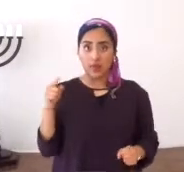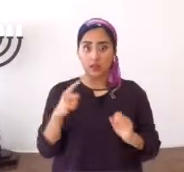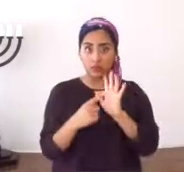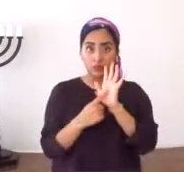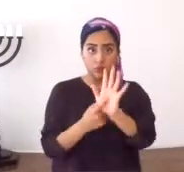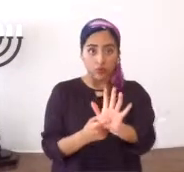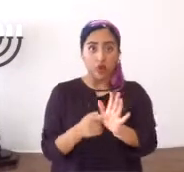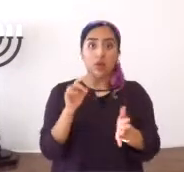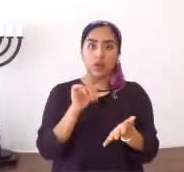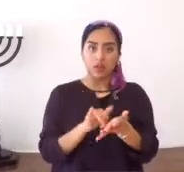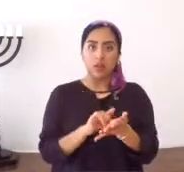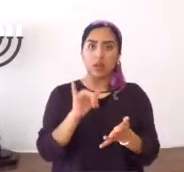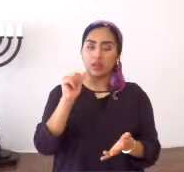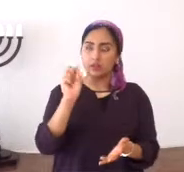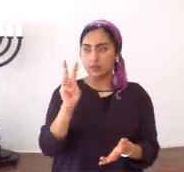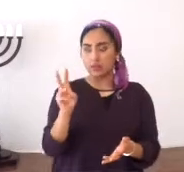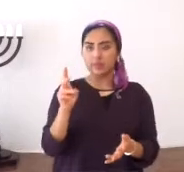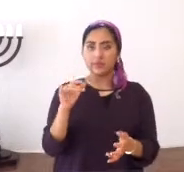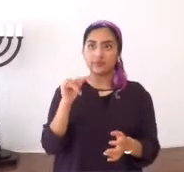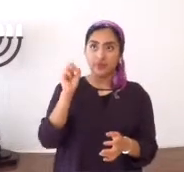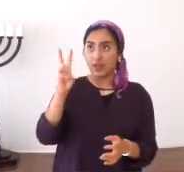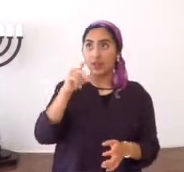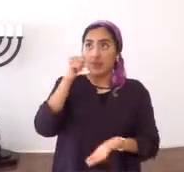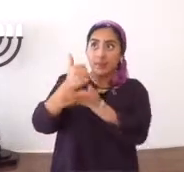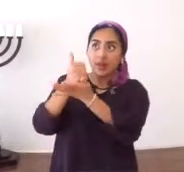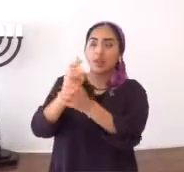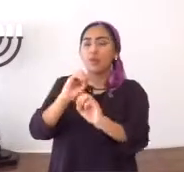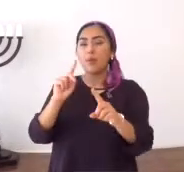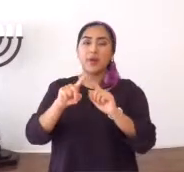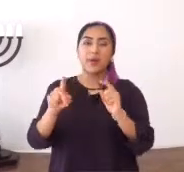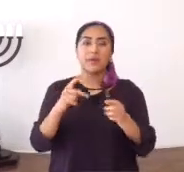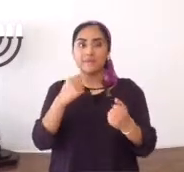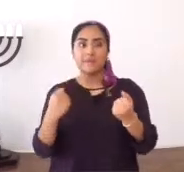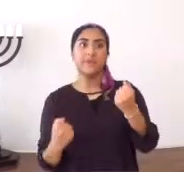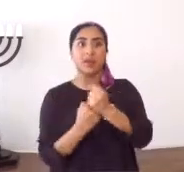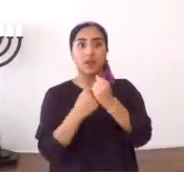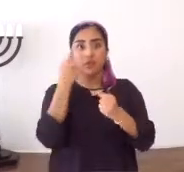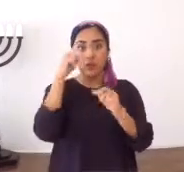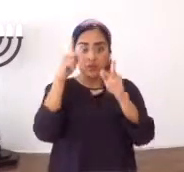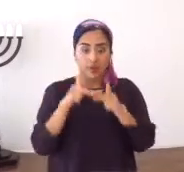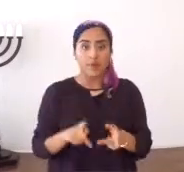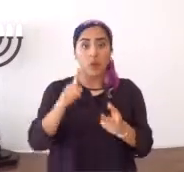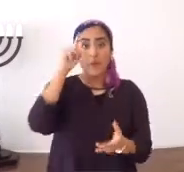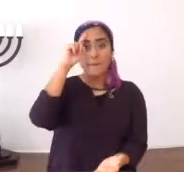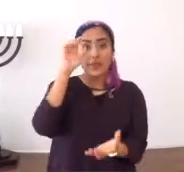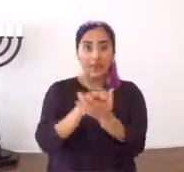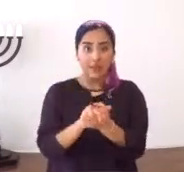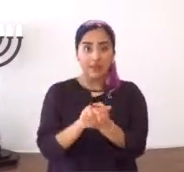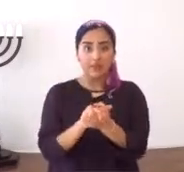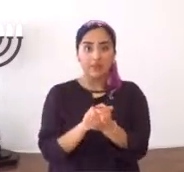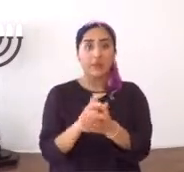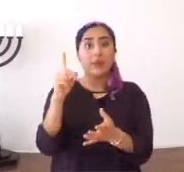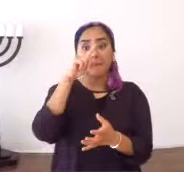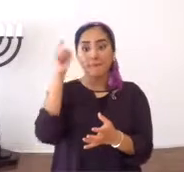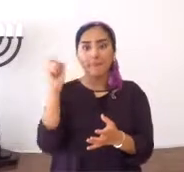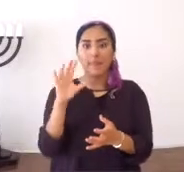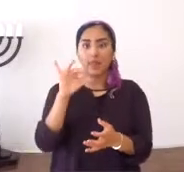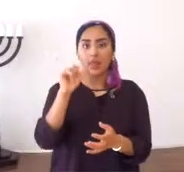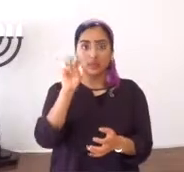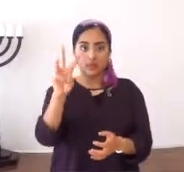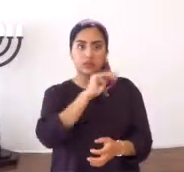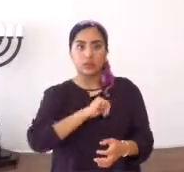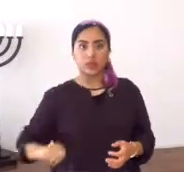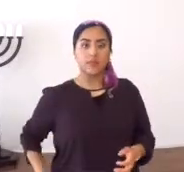porque, avala totalmente, claro que, ya eso no, no necesita que nadie lo avale, pero vamos, es un respaldo, para que la gente crea,